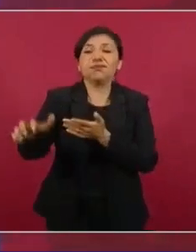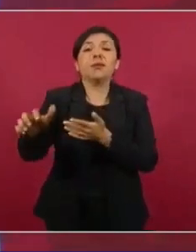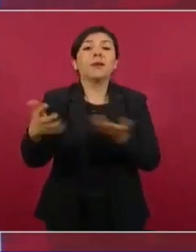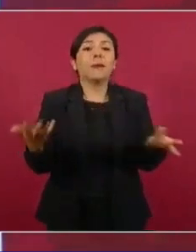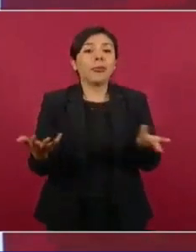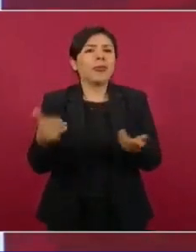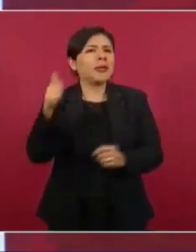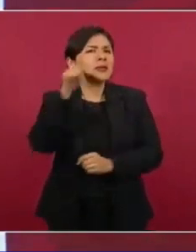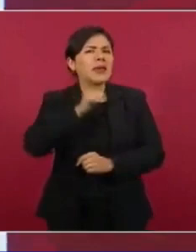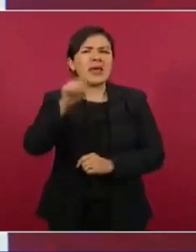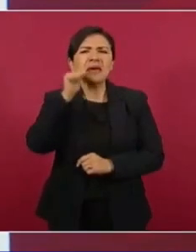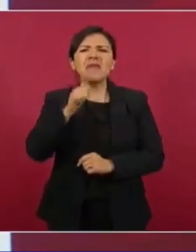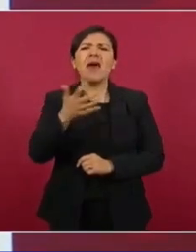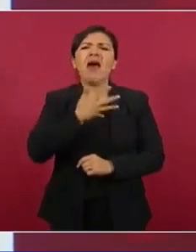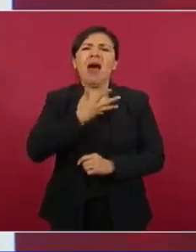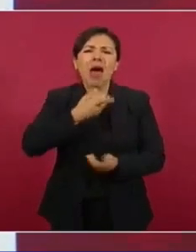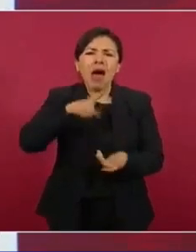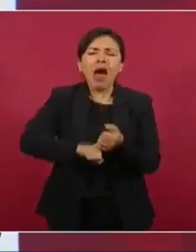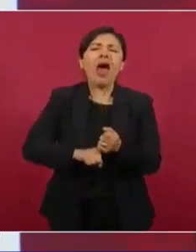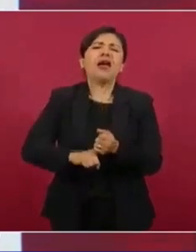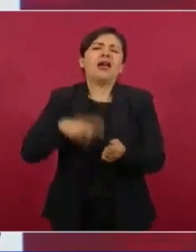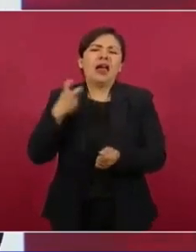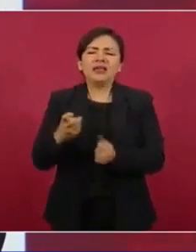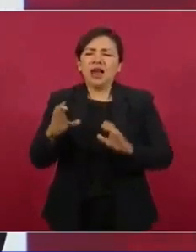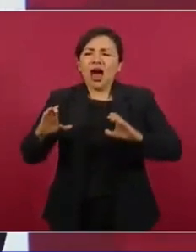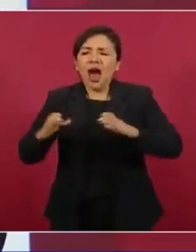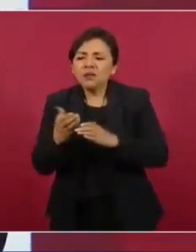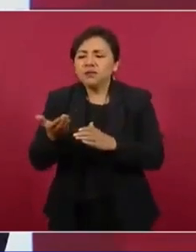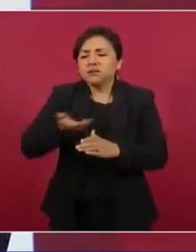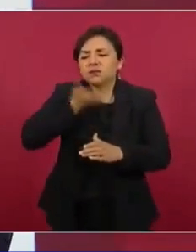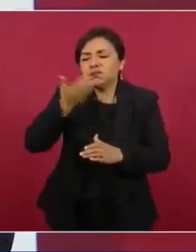siempre ha existido el conservadurismo, siempre.